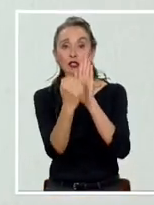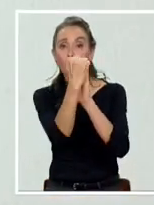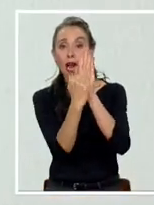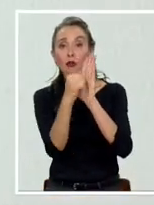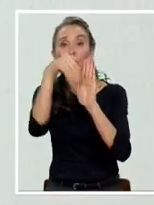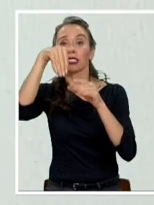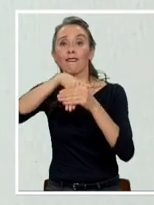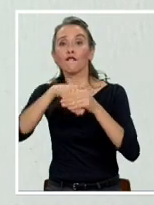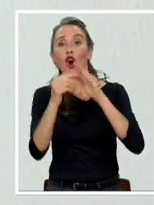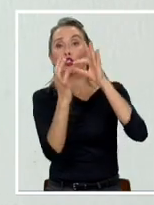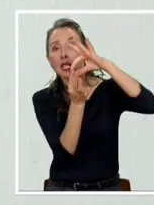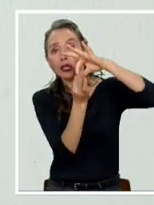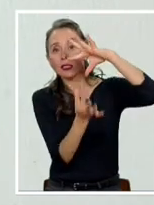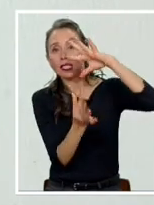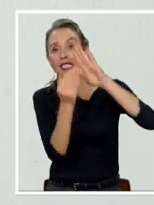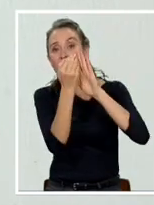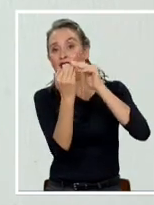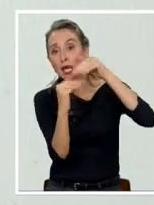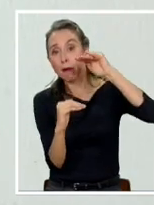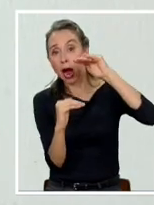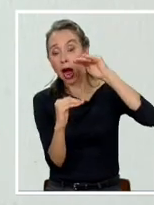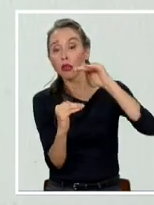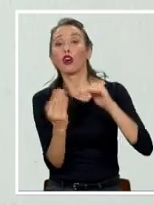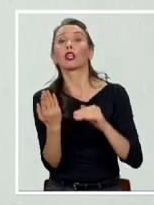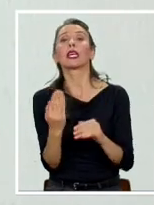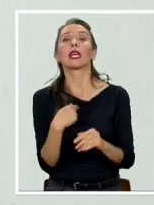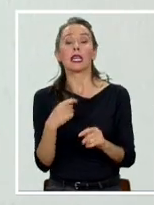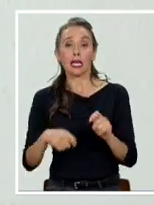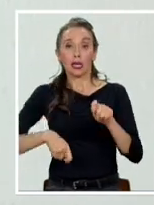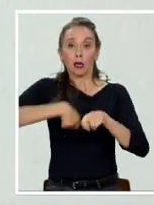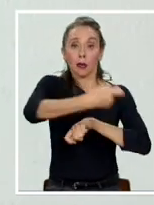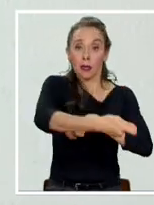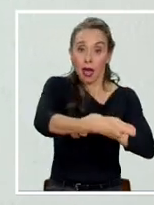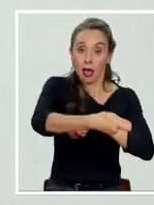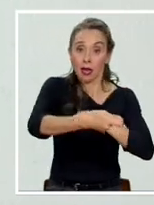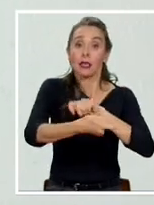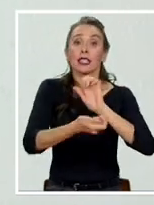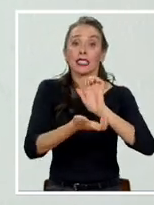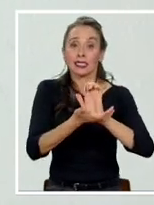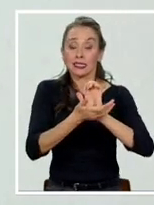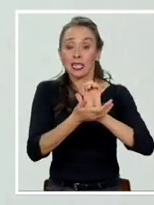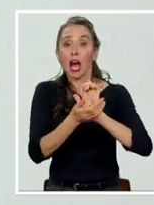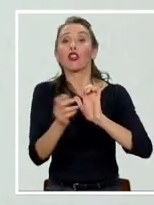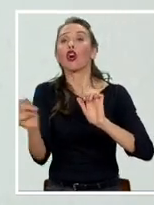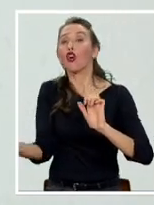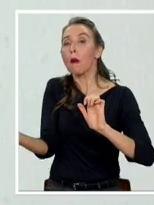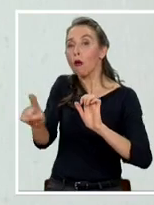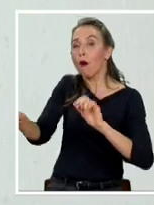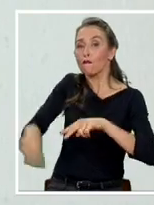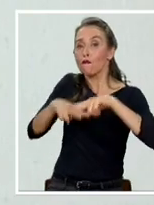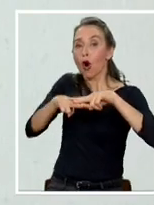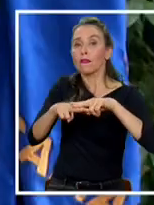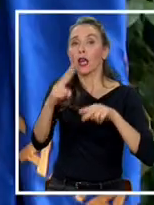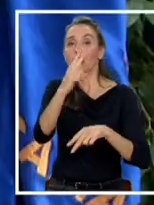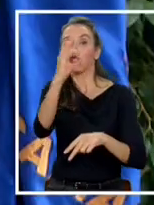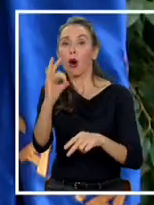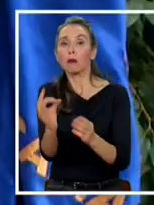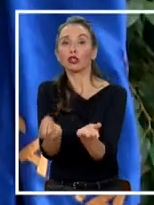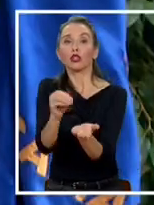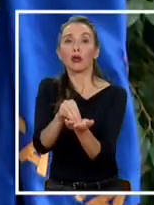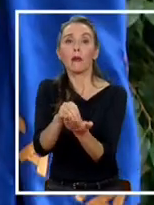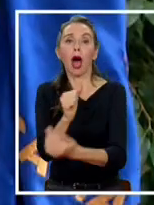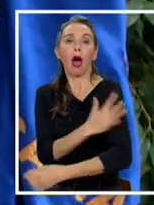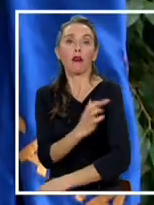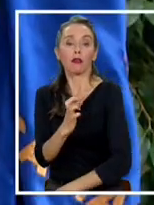es el bono de retorno. Aquel que pretende entregarle dos puntos más al sistema de AFP. Creemos que